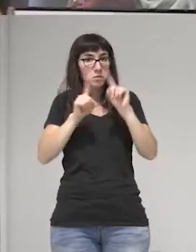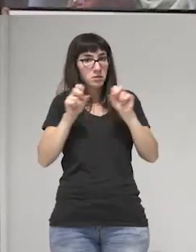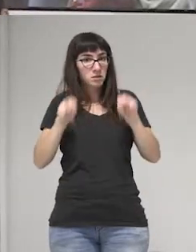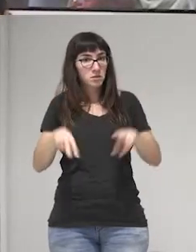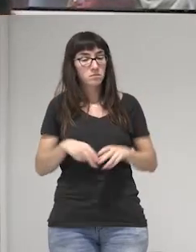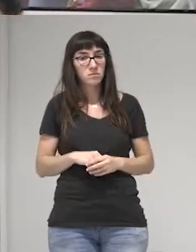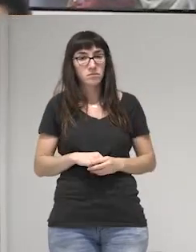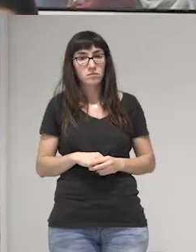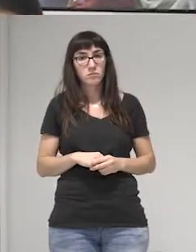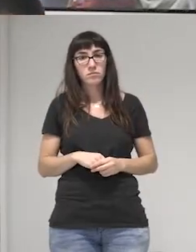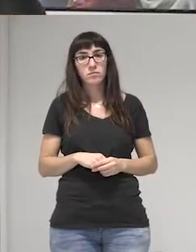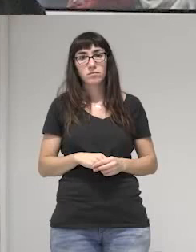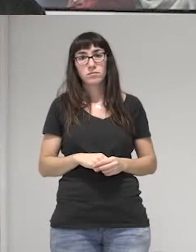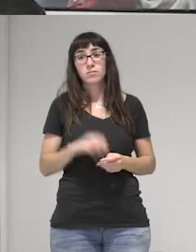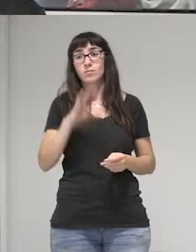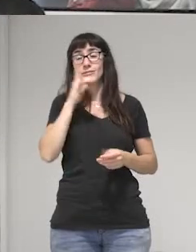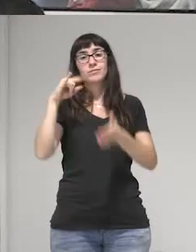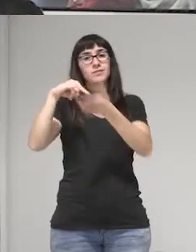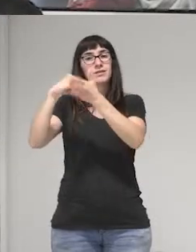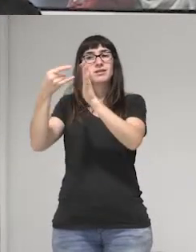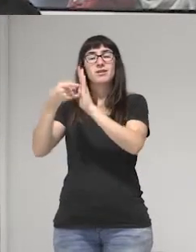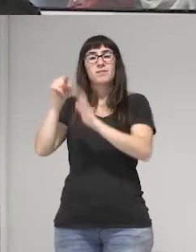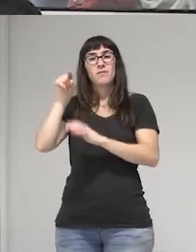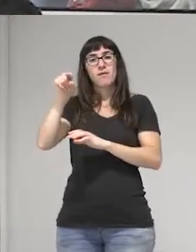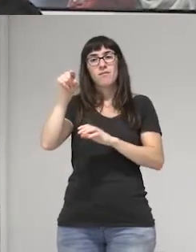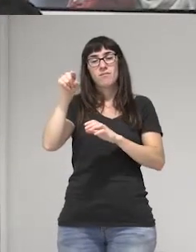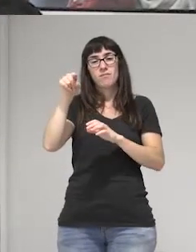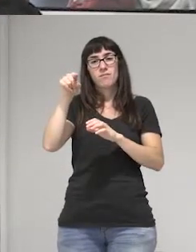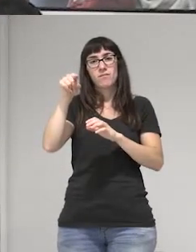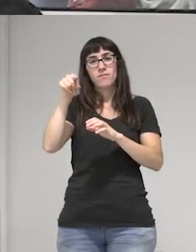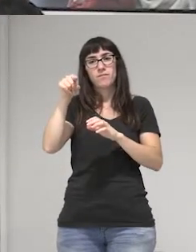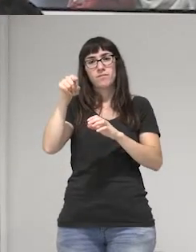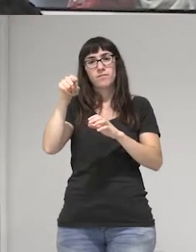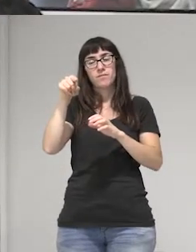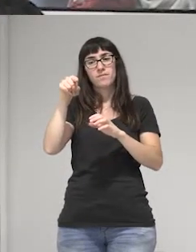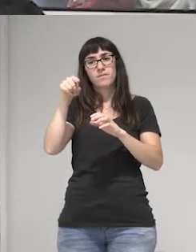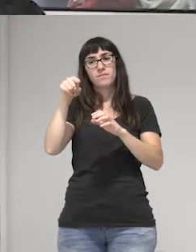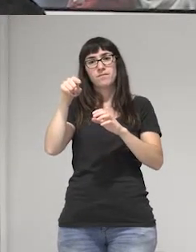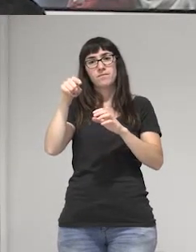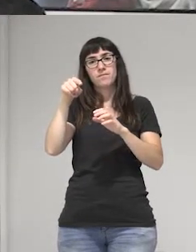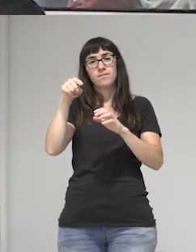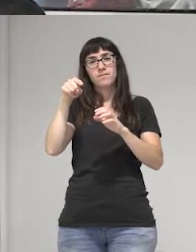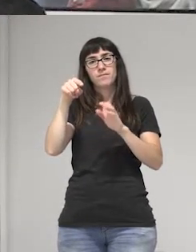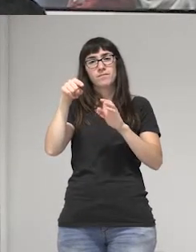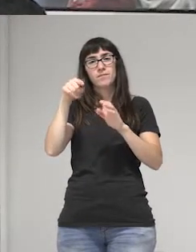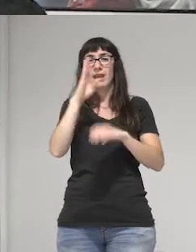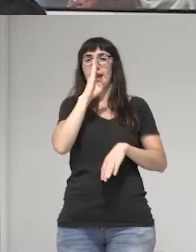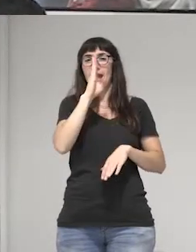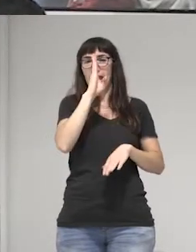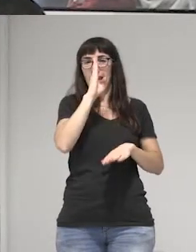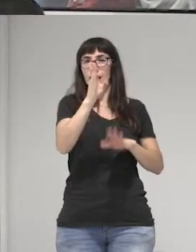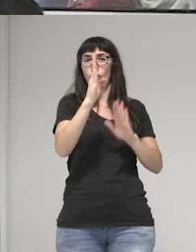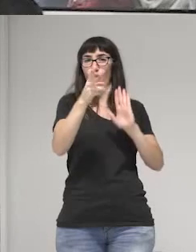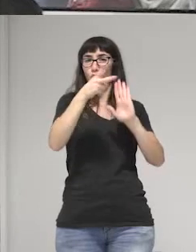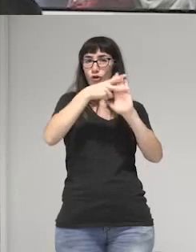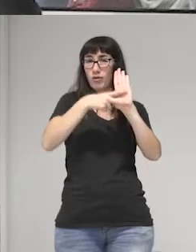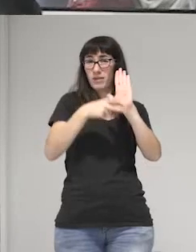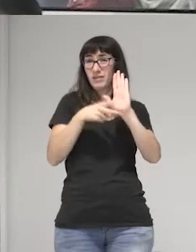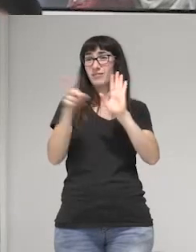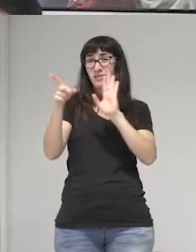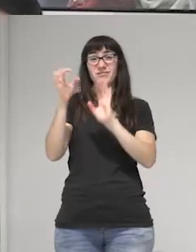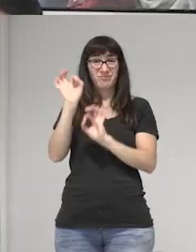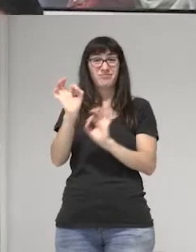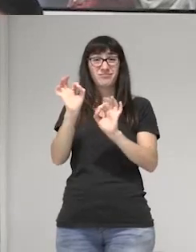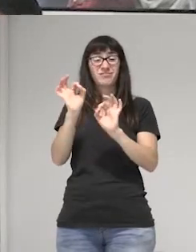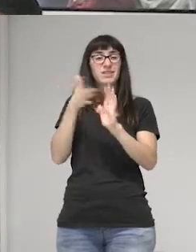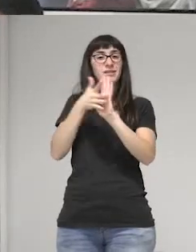Porque el sistema así ha creado la heteronormatividad es eso. Crea